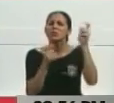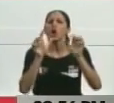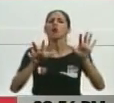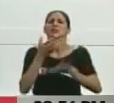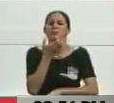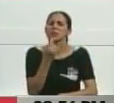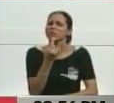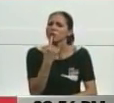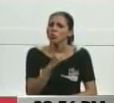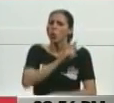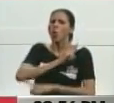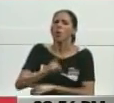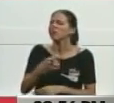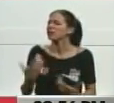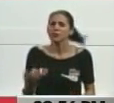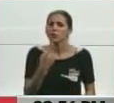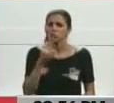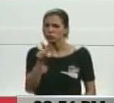¿O no la dio?